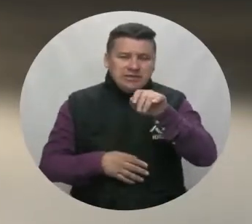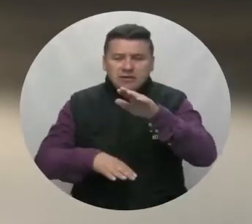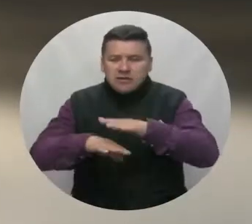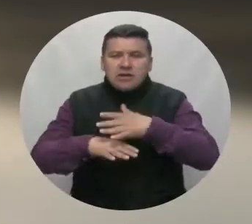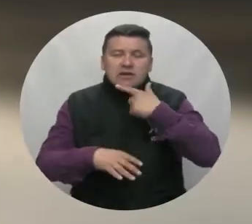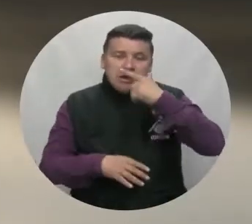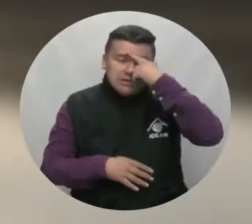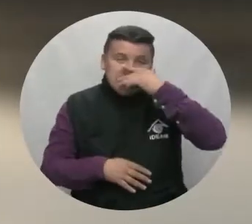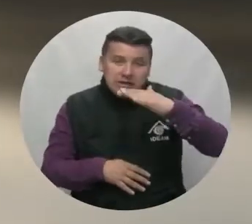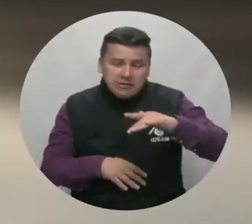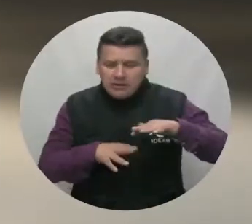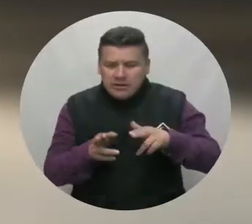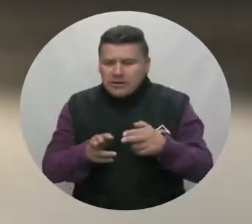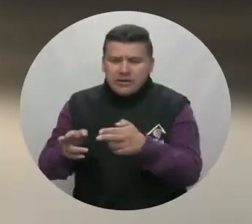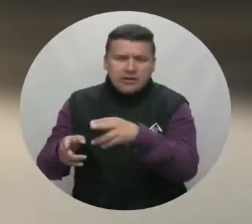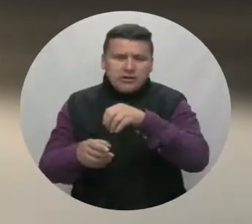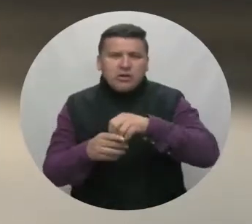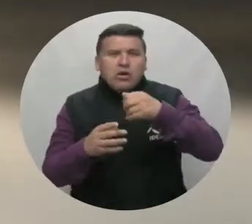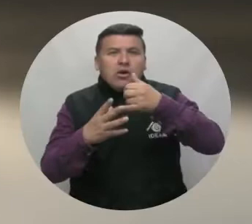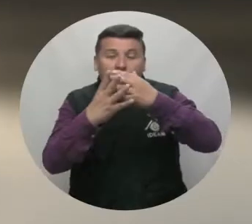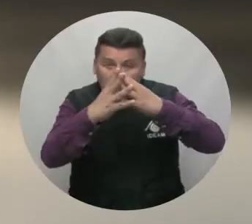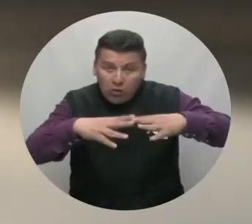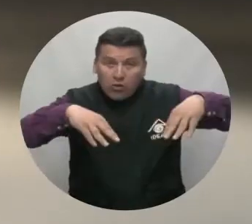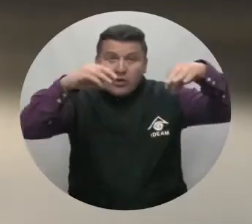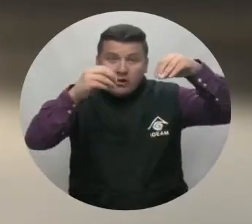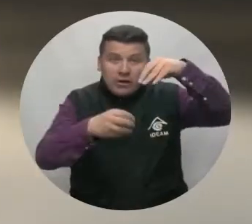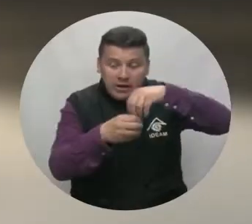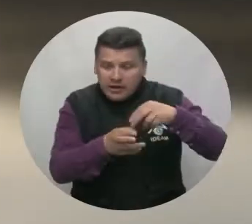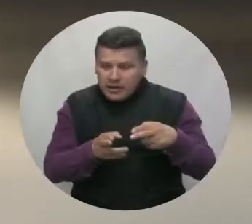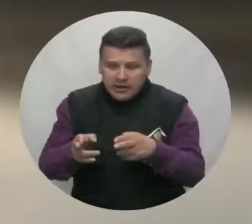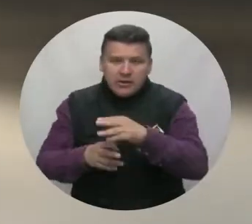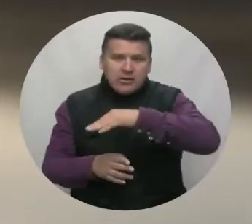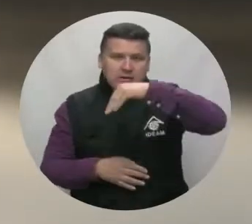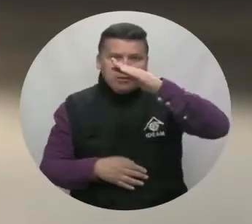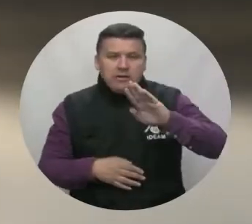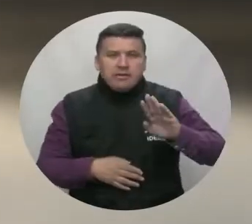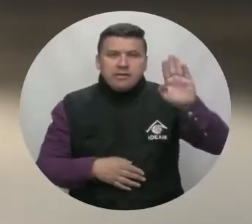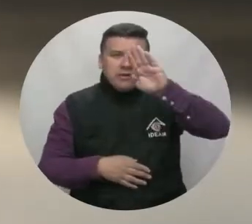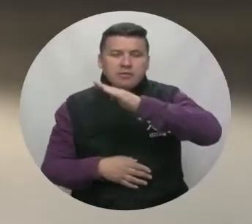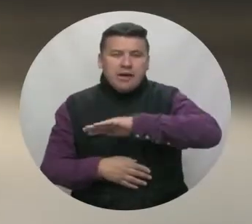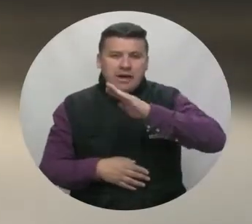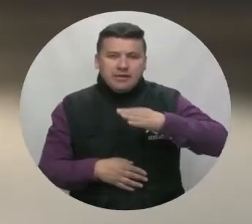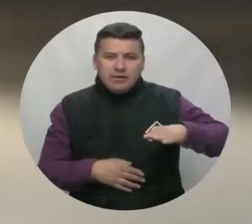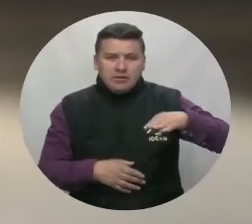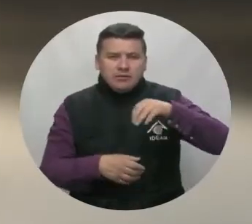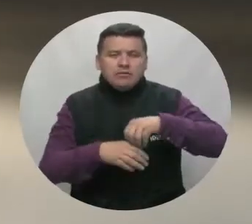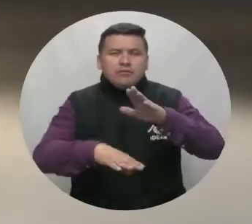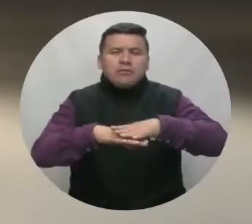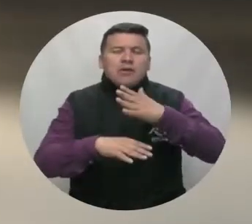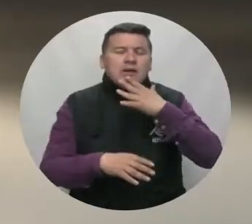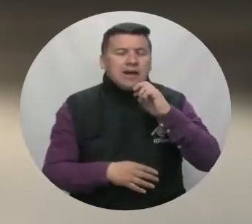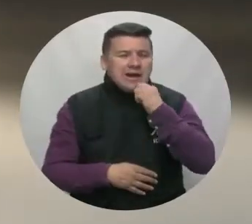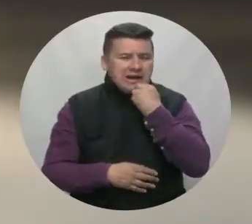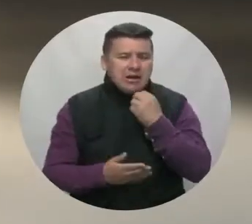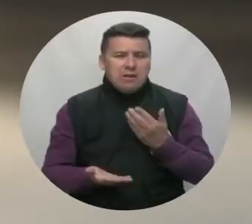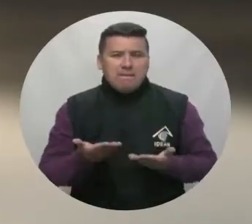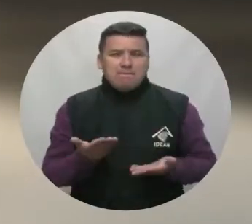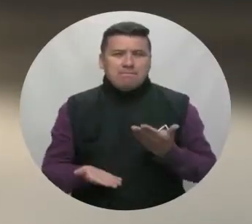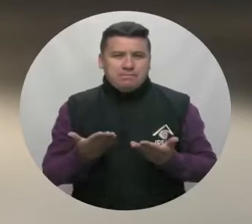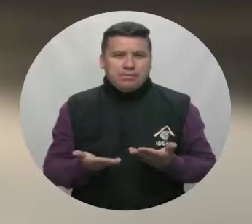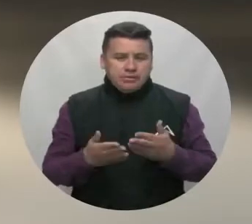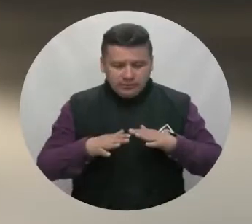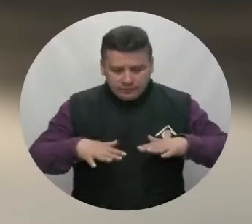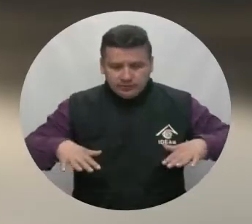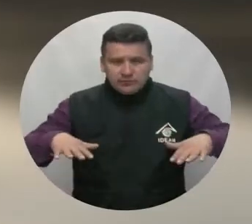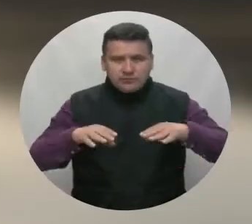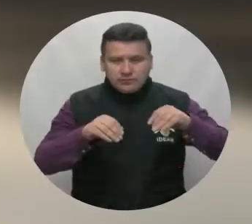la Sierra Nevada de Santa Marta, en riberas del Golfo de Urabá, en los ríos de montaña del departamento de Antioquia. Alerta naranja por probabilidad